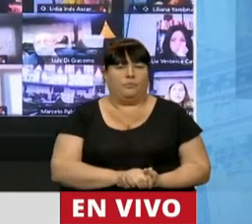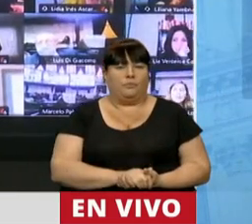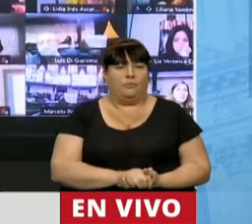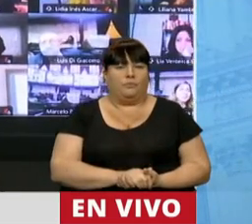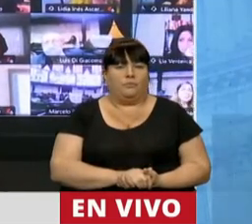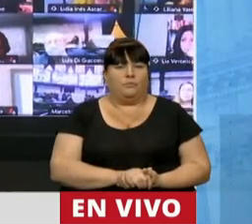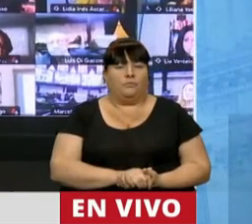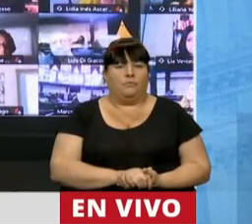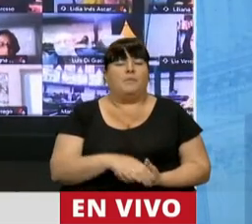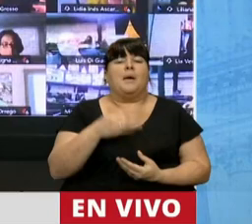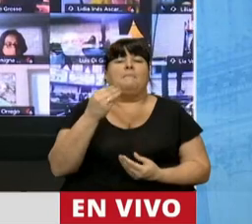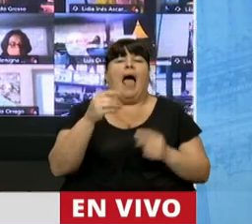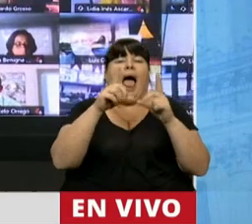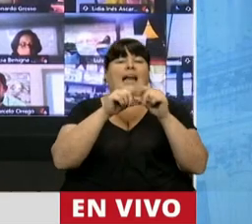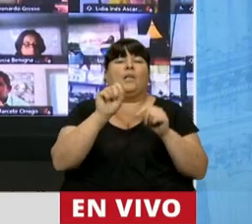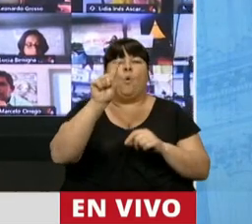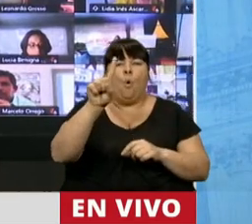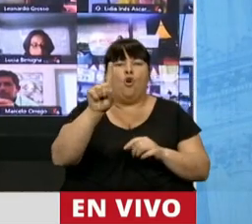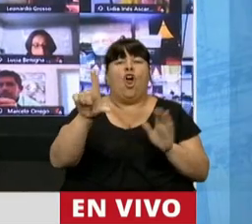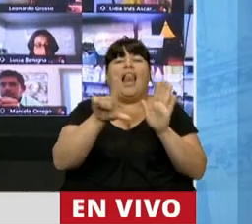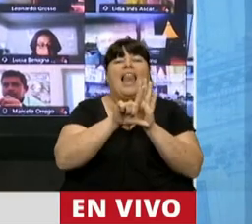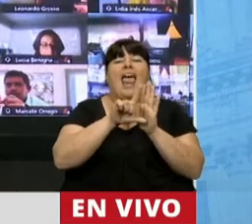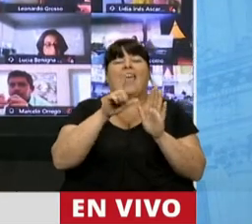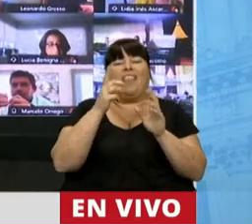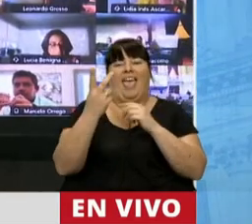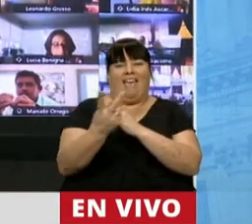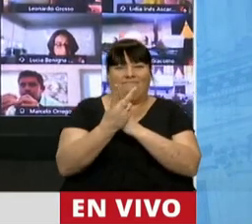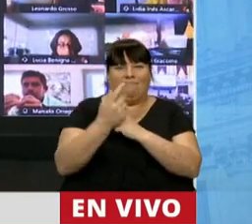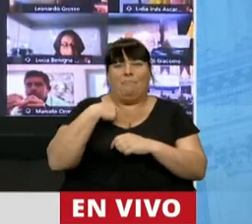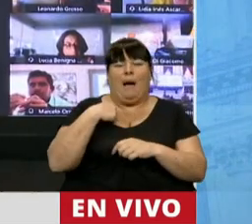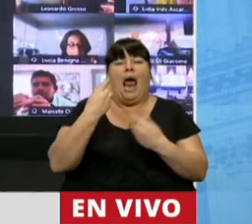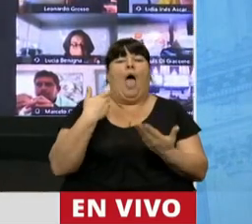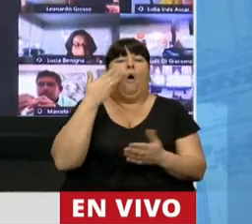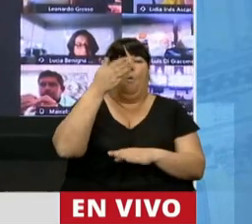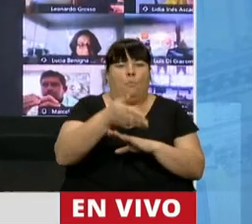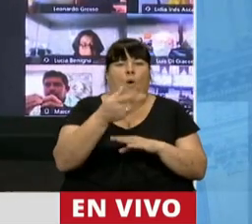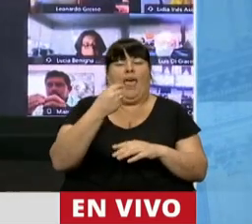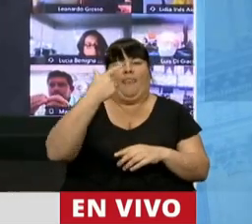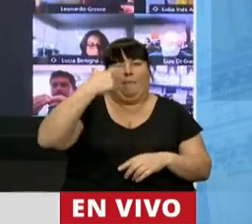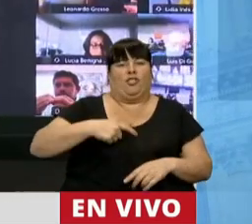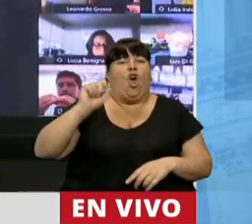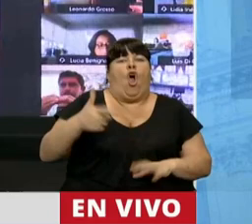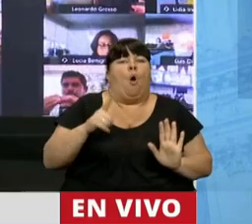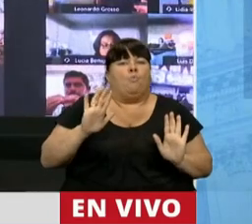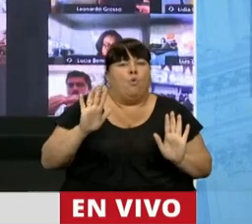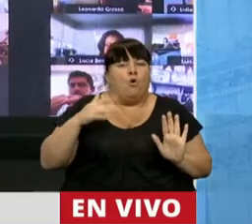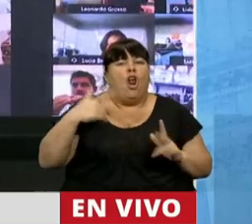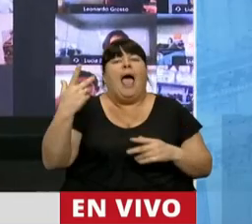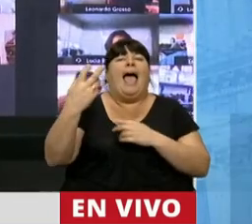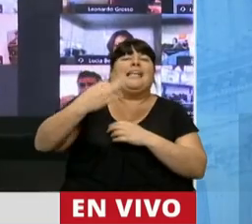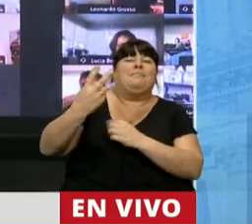en las prerrogativas del artículo 1 de la ley de fueros que yo pueda presentarme como un ciudadano común sin ningún